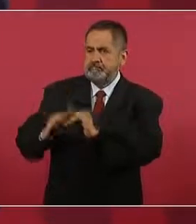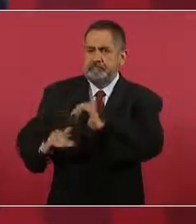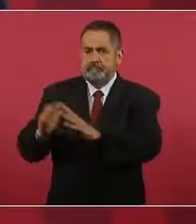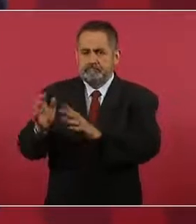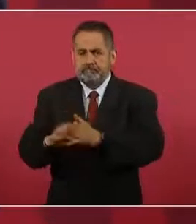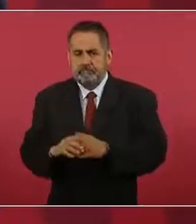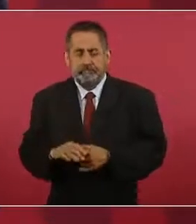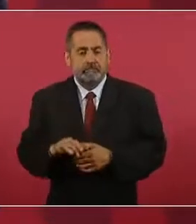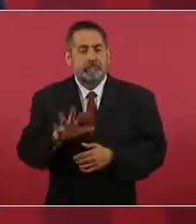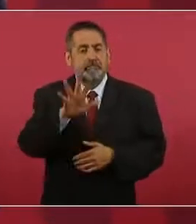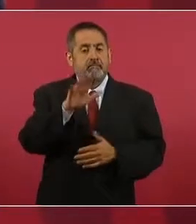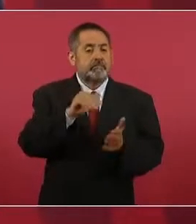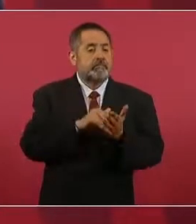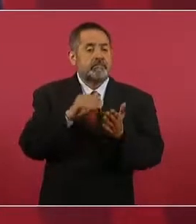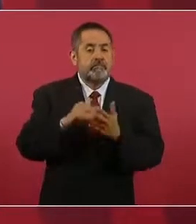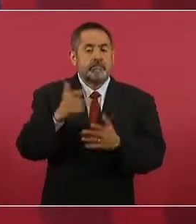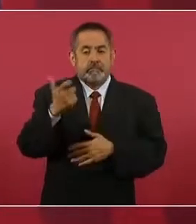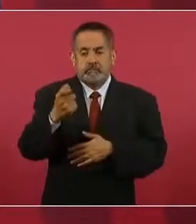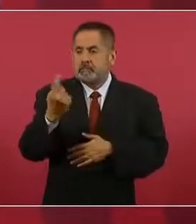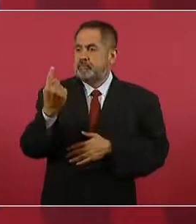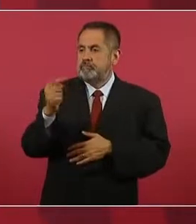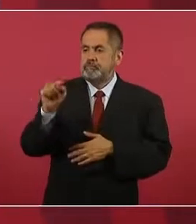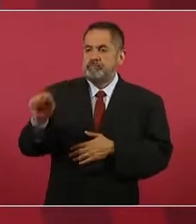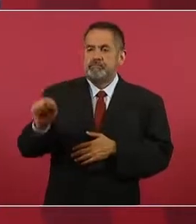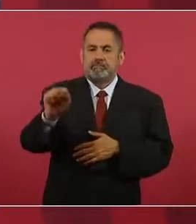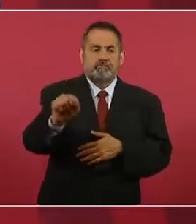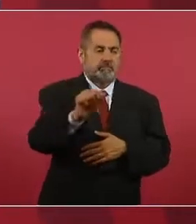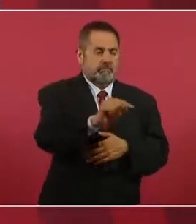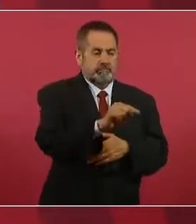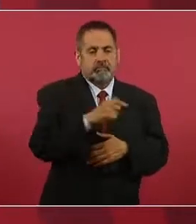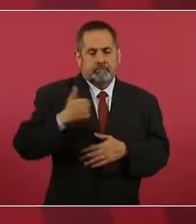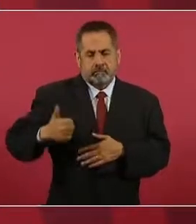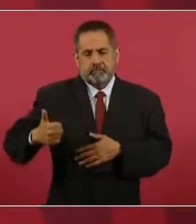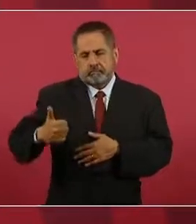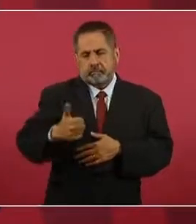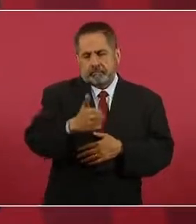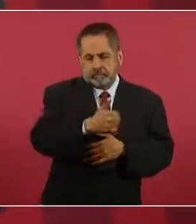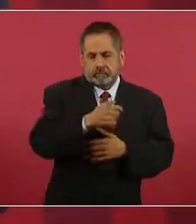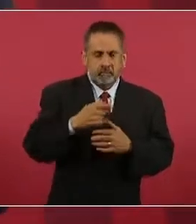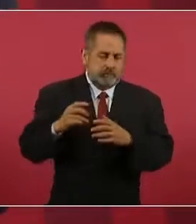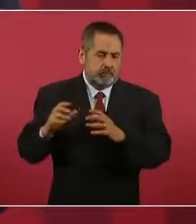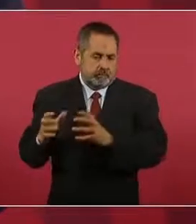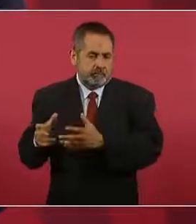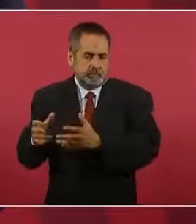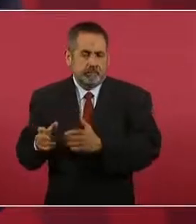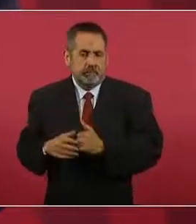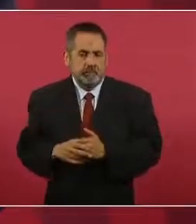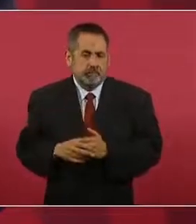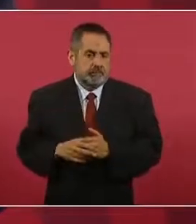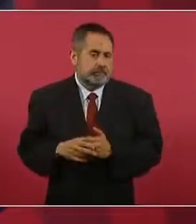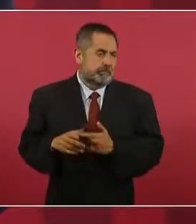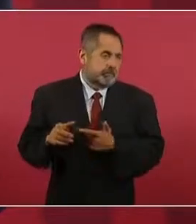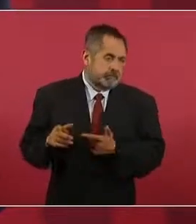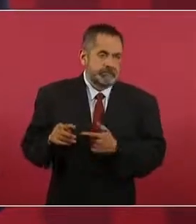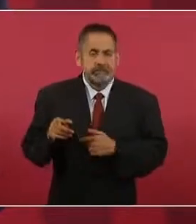millones de pesos la construcción y llevan